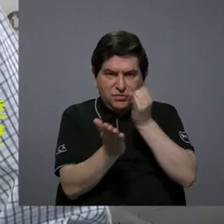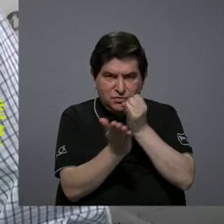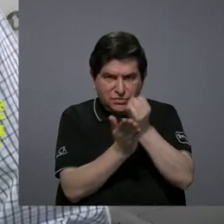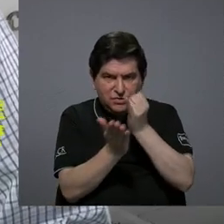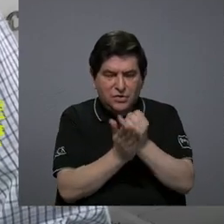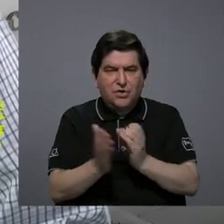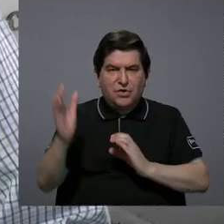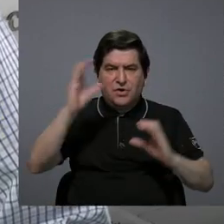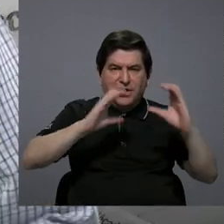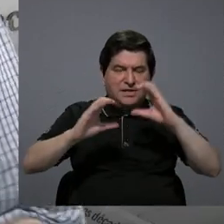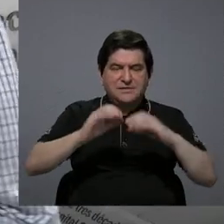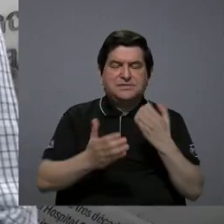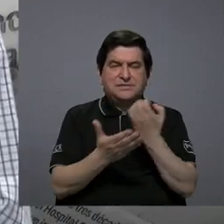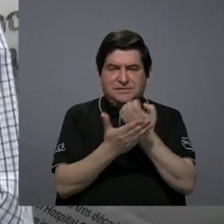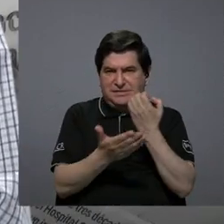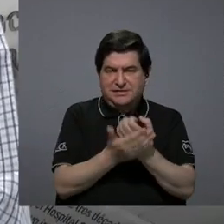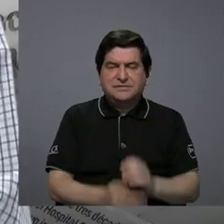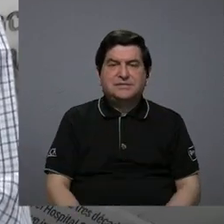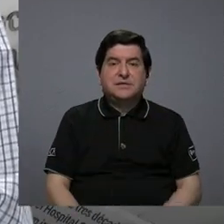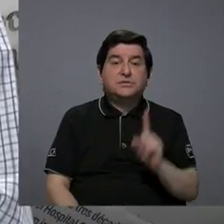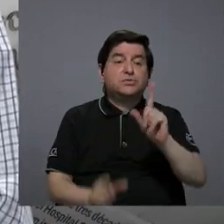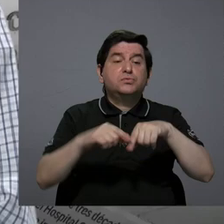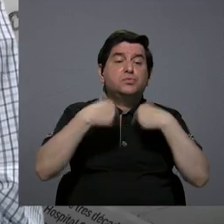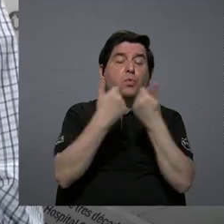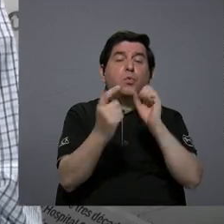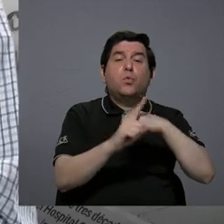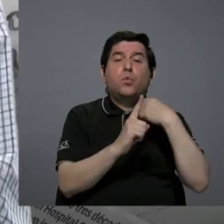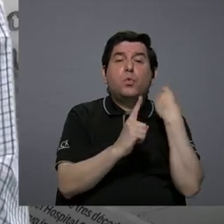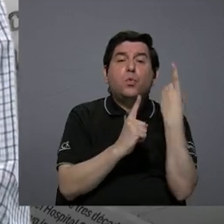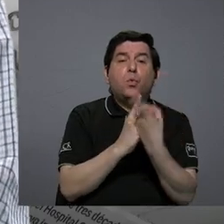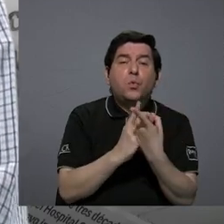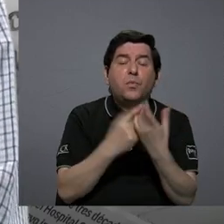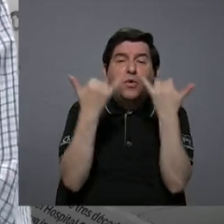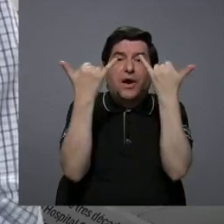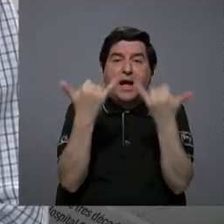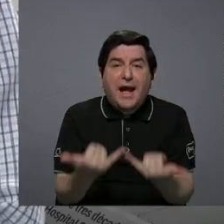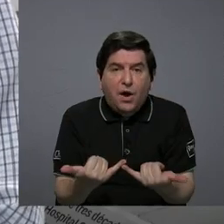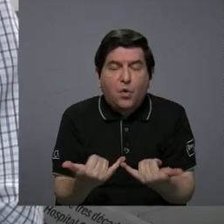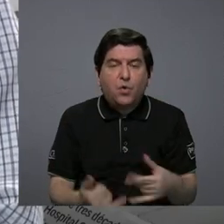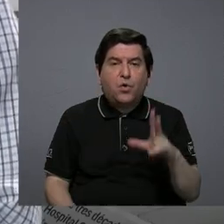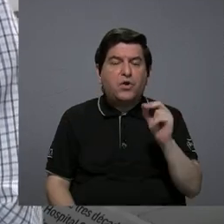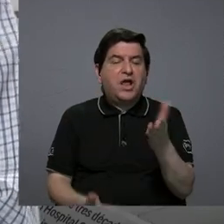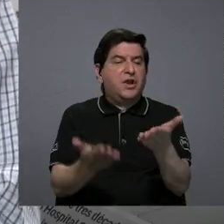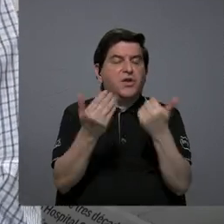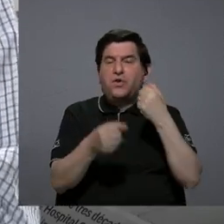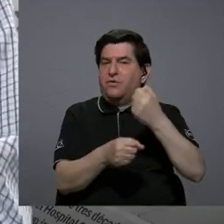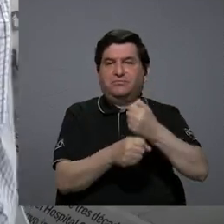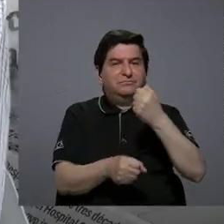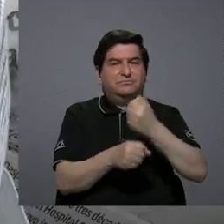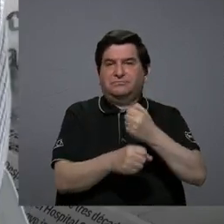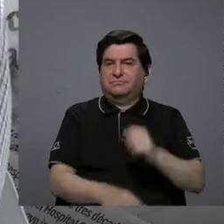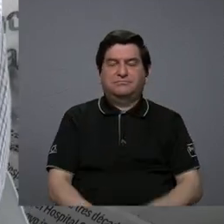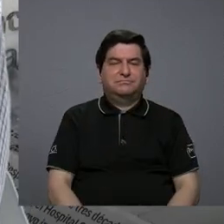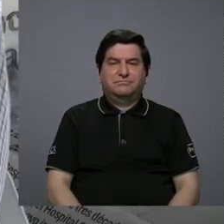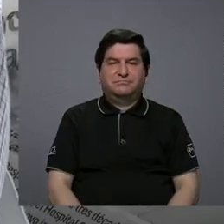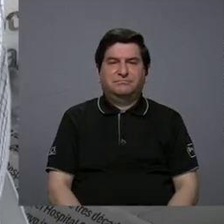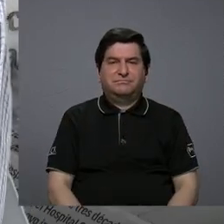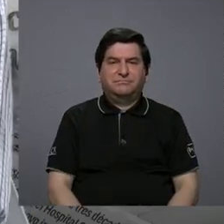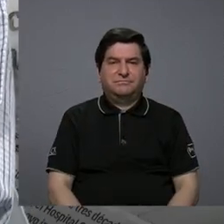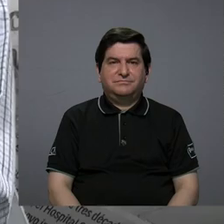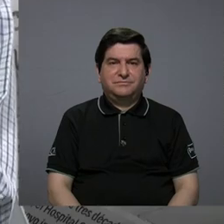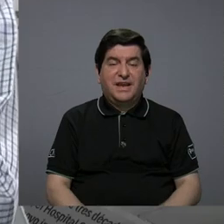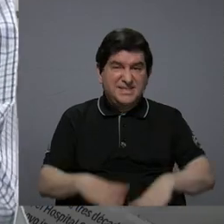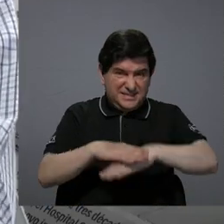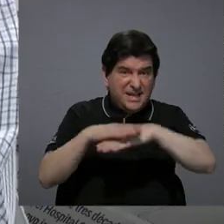en Ciencias Económicas es que hay un sector de la sociedad que en este momento no está buscando empleo. Entonces, no es que...